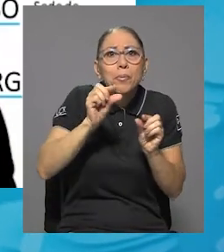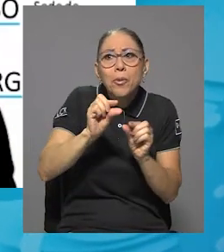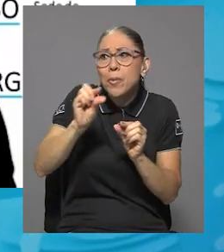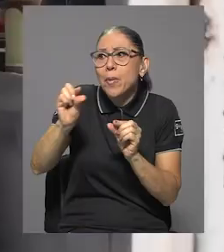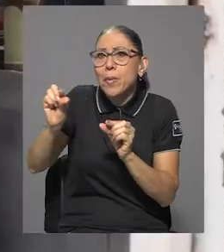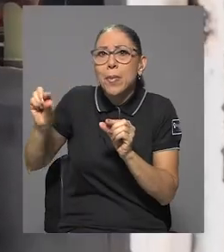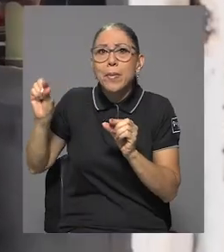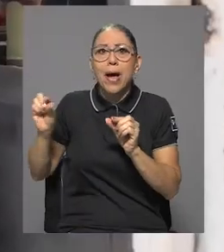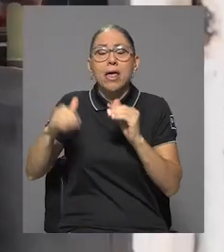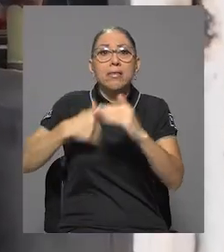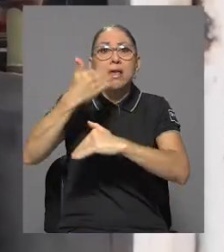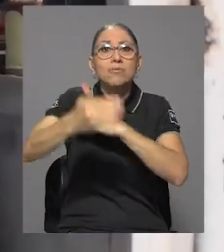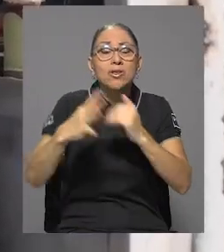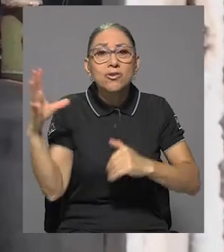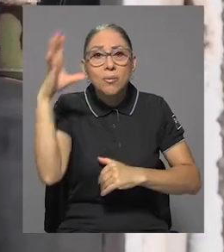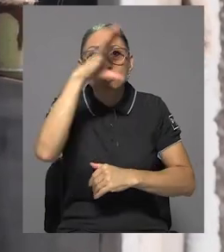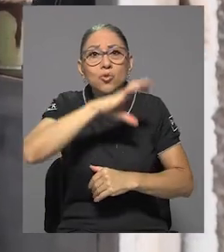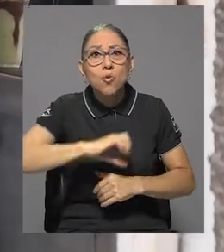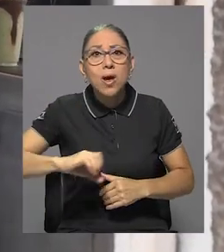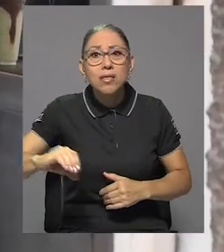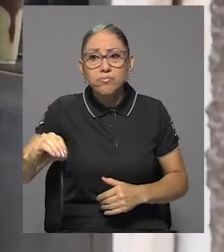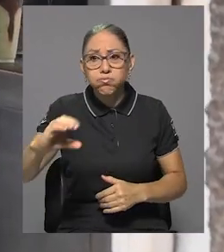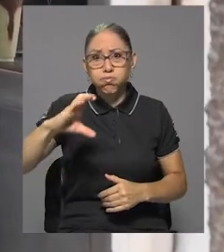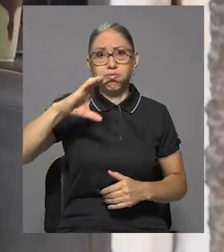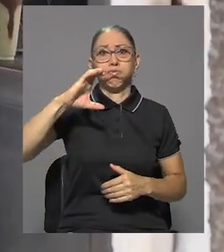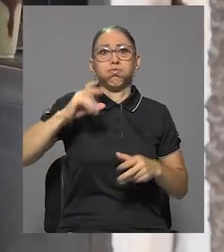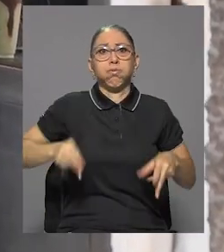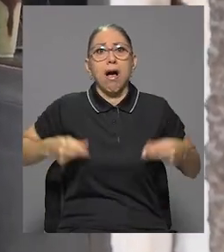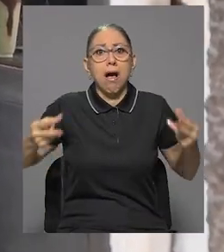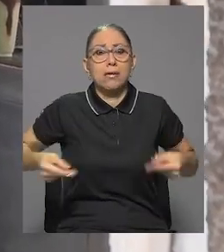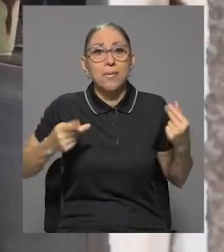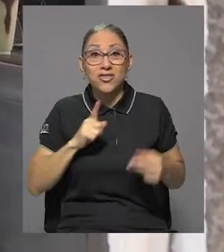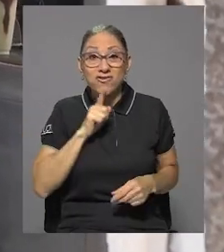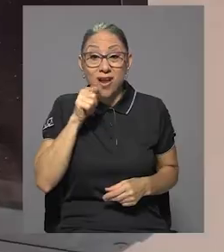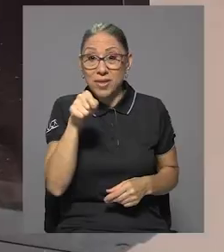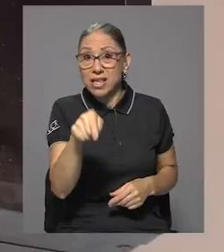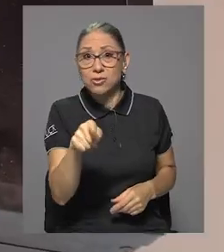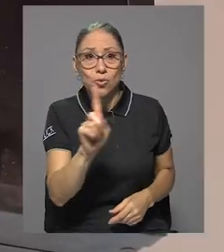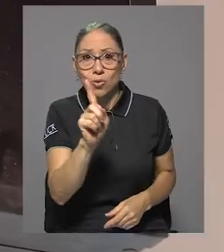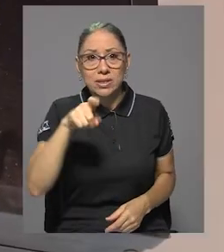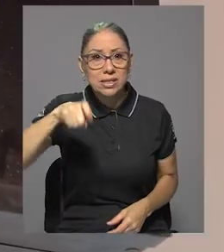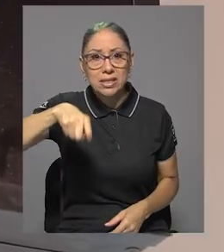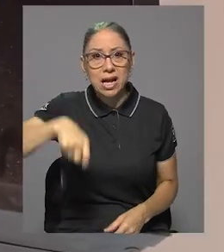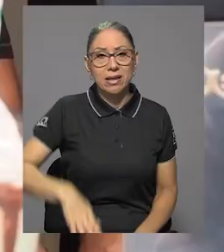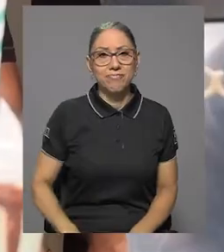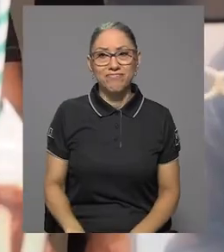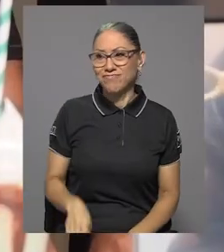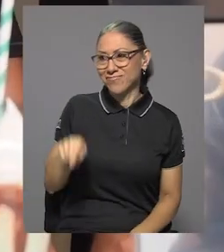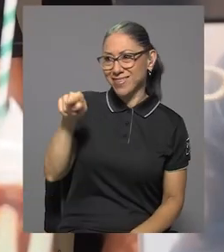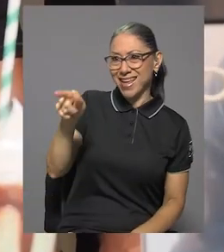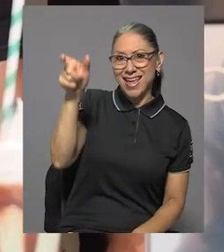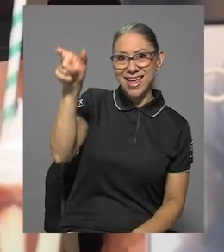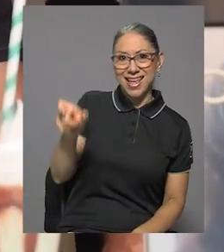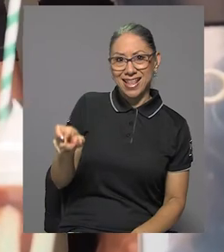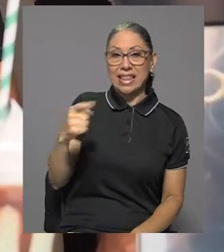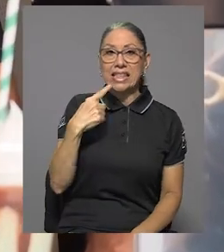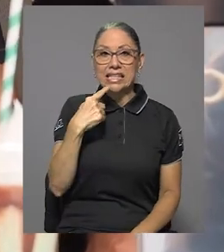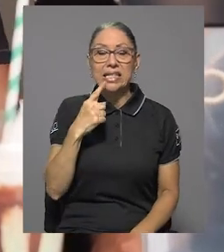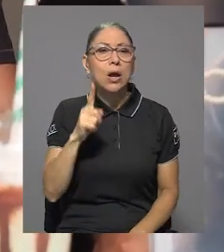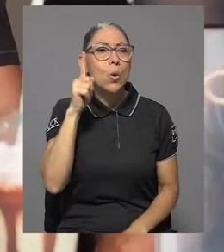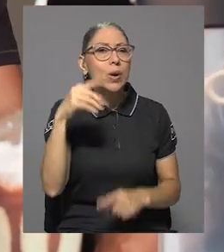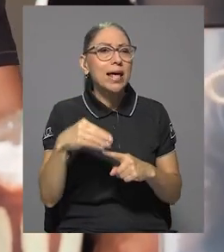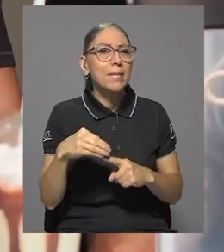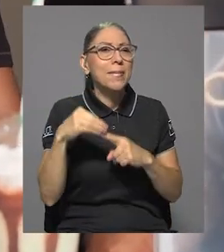y realmente con cosas que no son necesarias. Para el experto, una de las principales